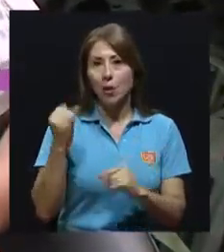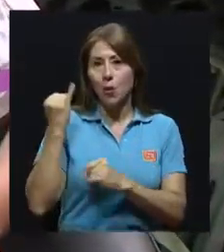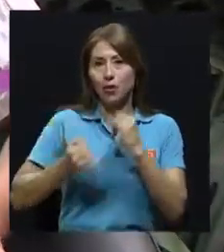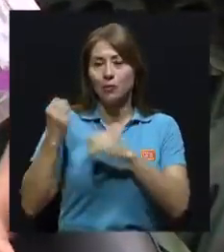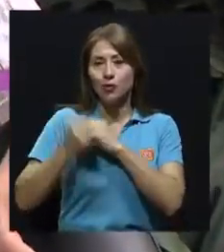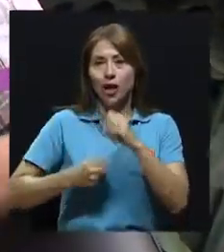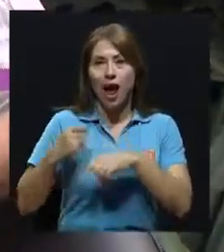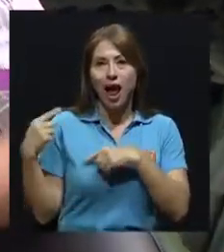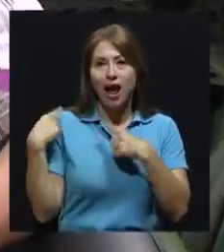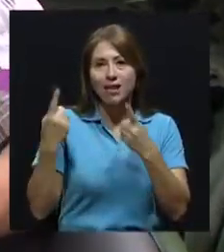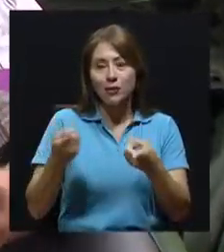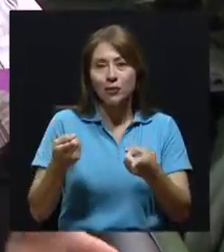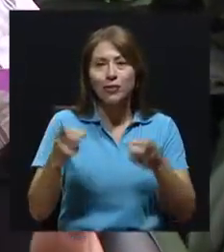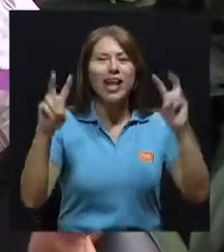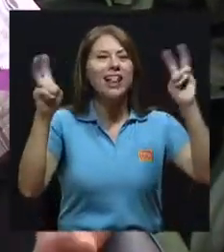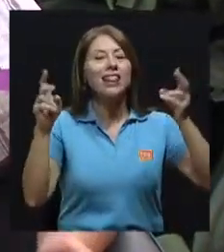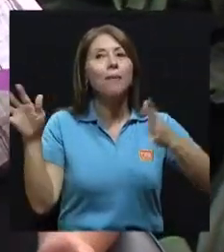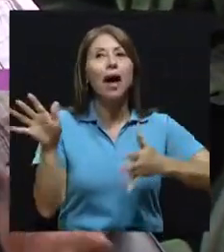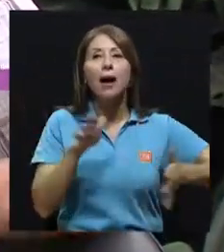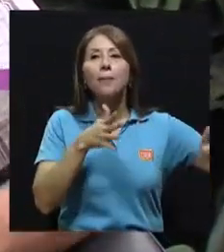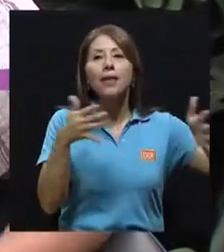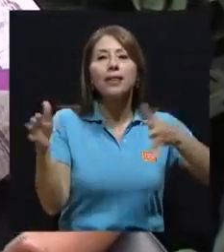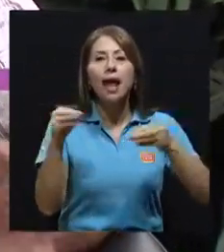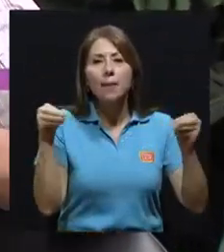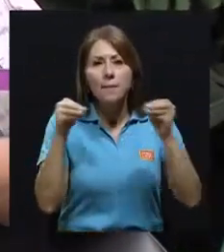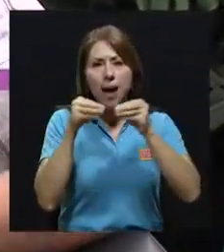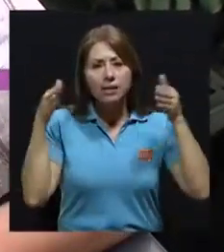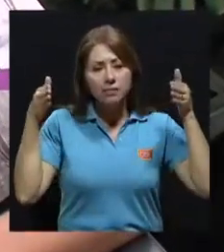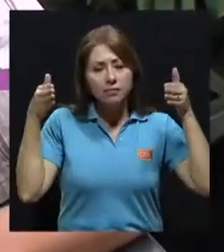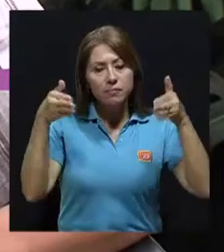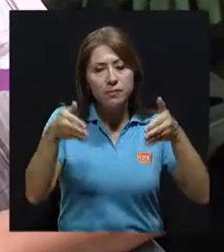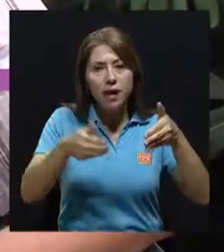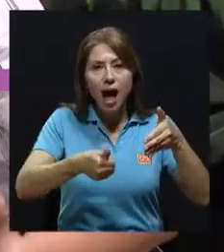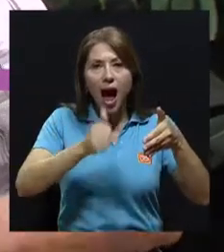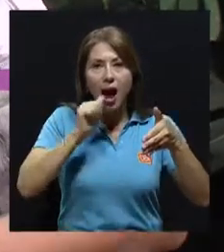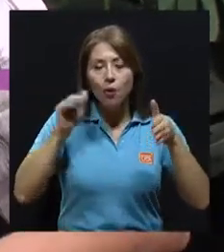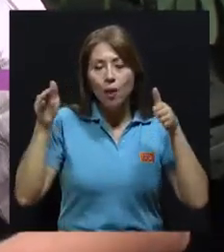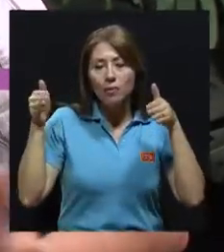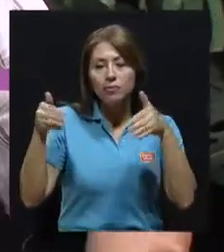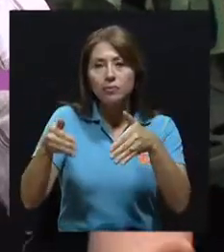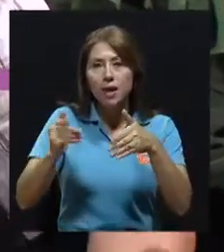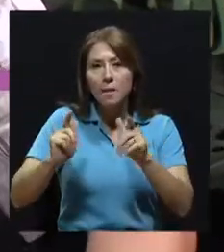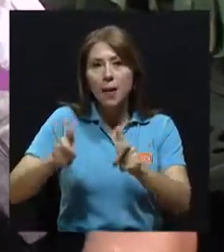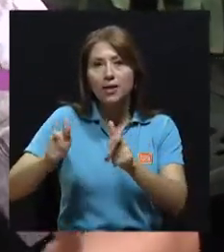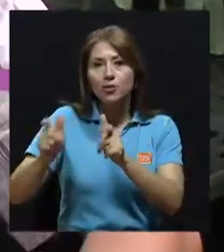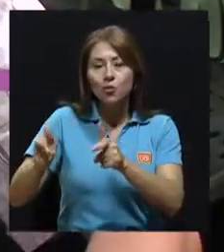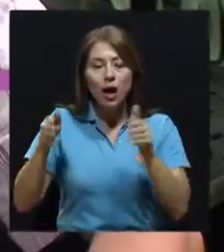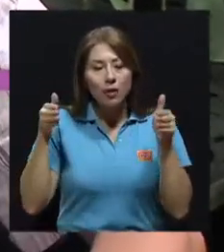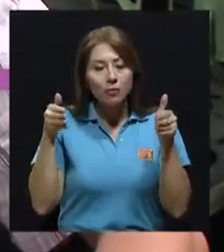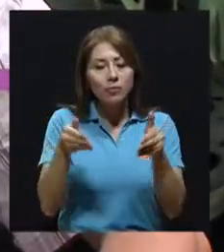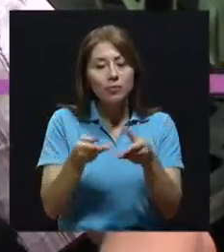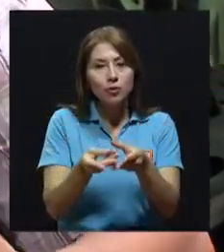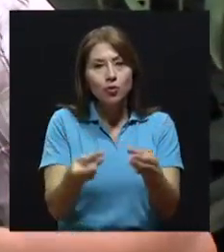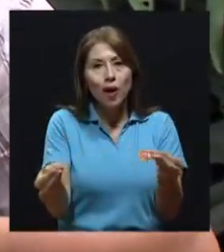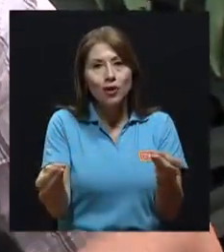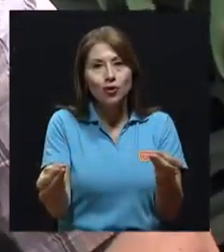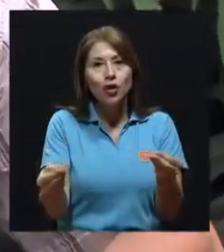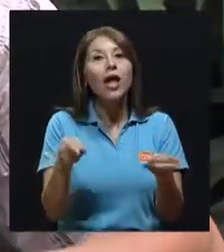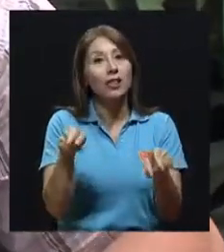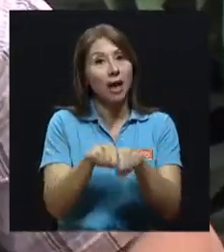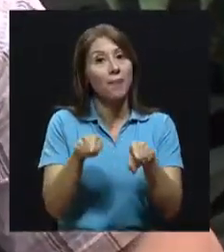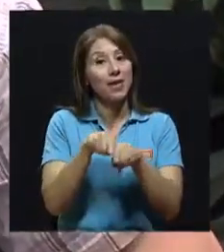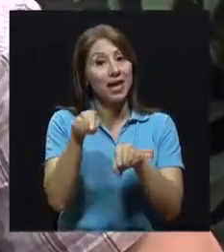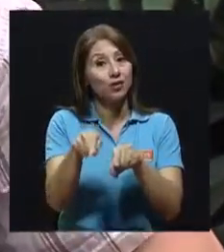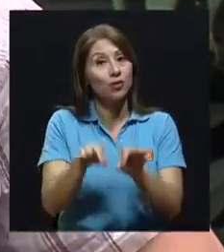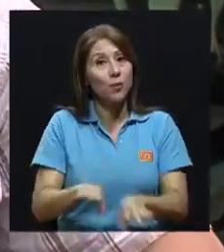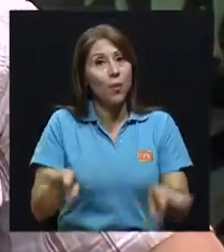más el tema ambiental en el asunto del agua y en el asunto de la basura y los suelos, que si bien también son importantes, se ha ido